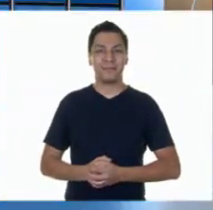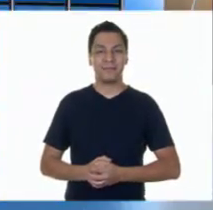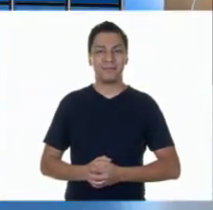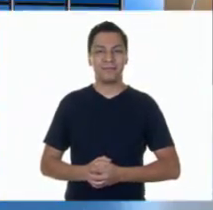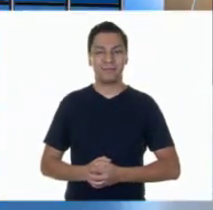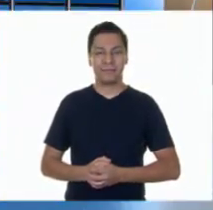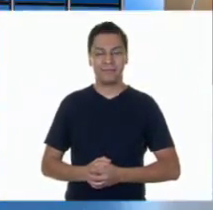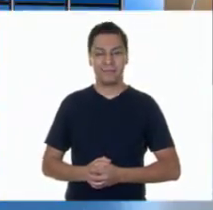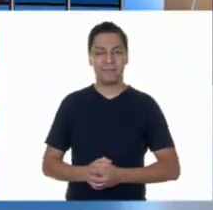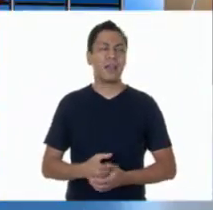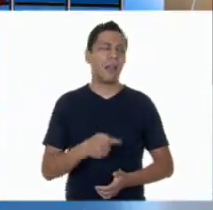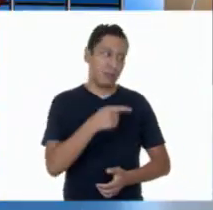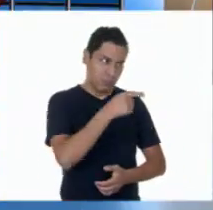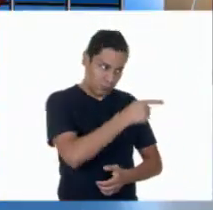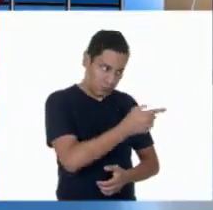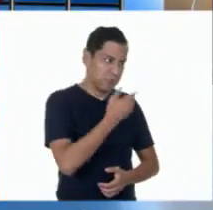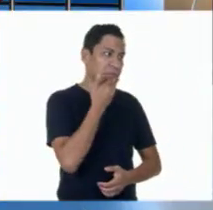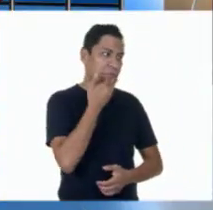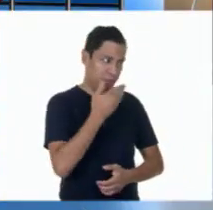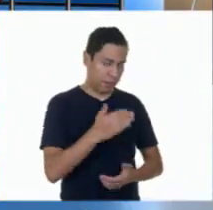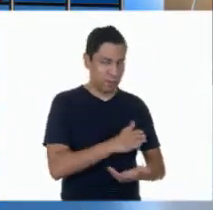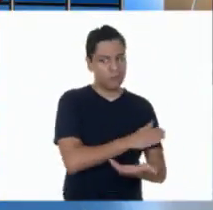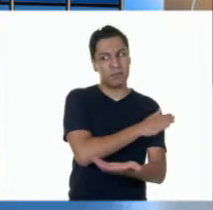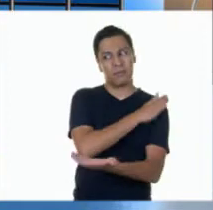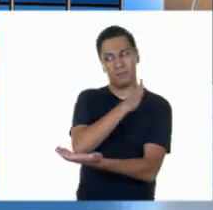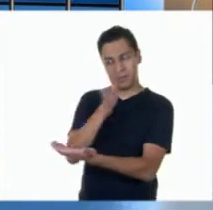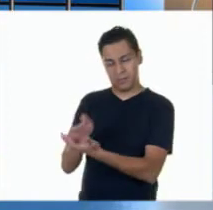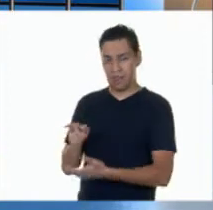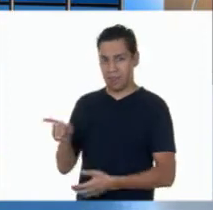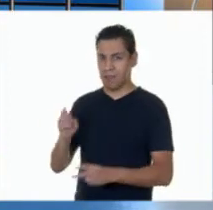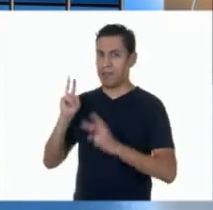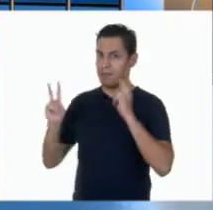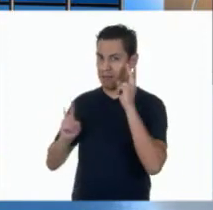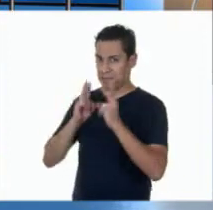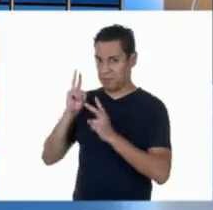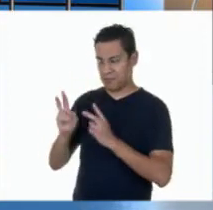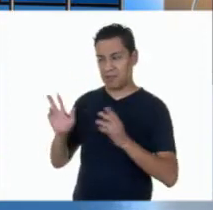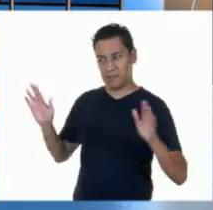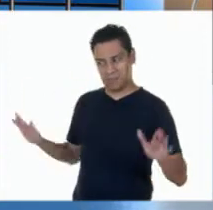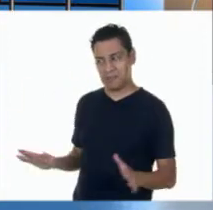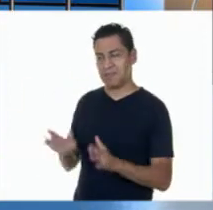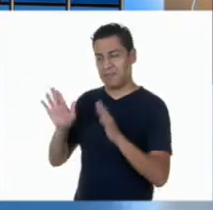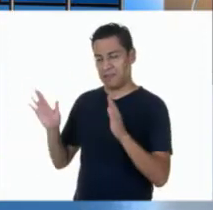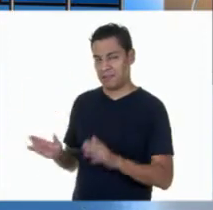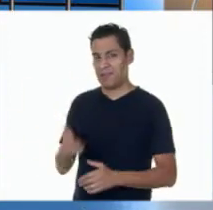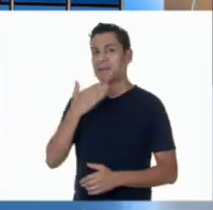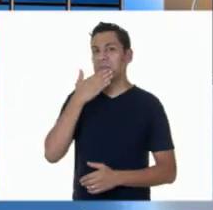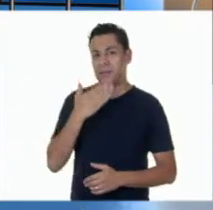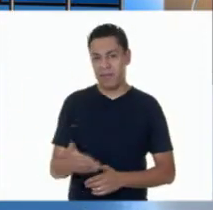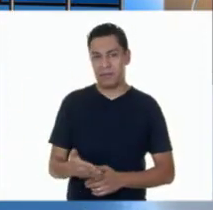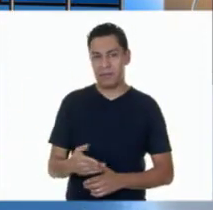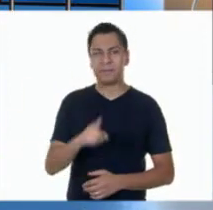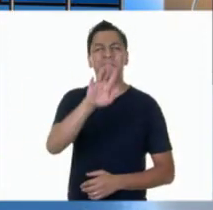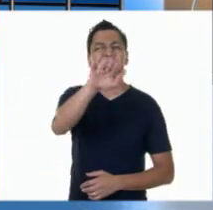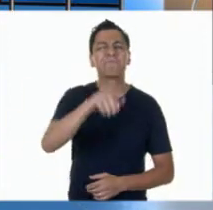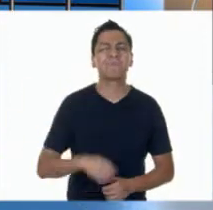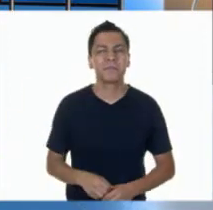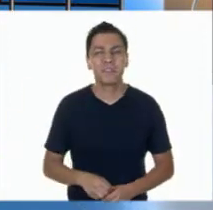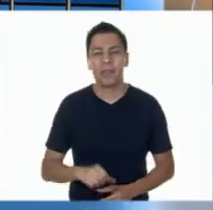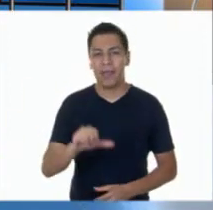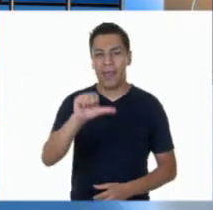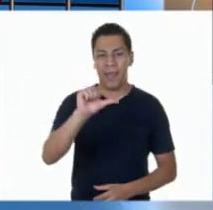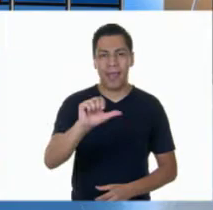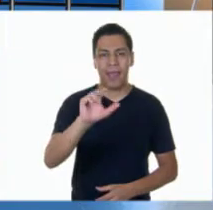Ale, qué bueno que pudiste ayudar a Gloria. Como hemos visto, la aflicción es una de las emociones